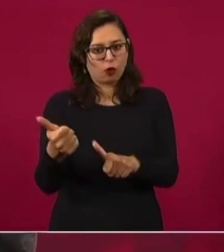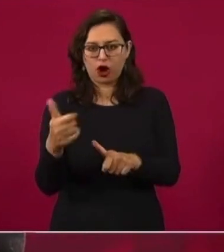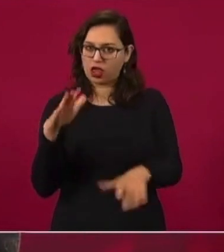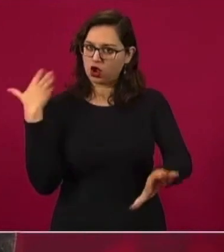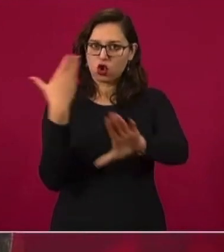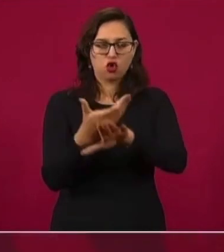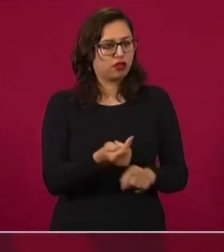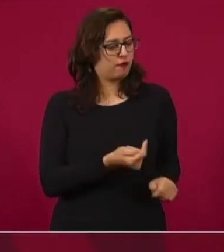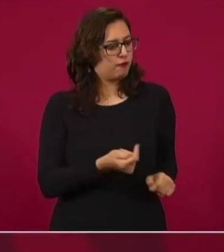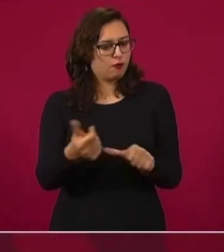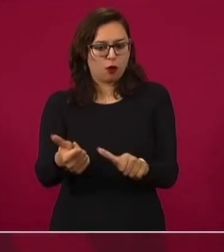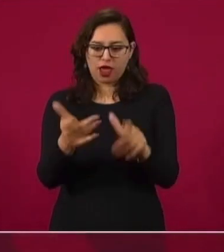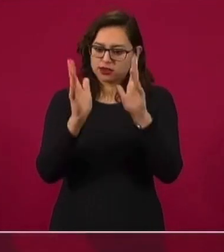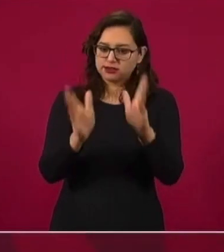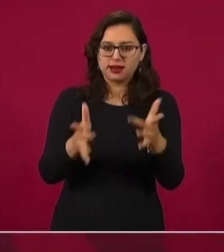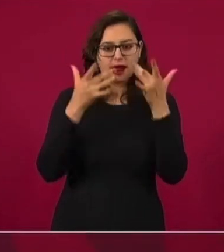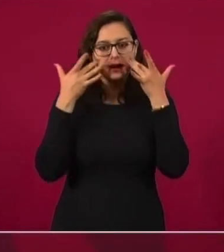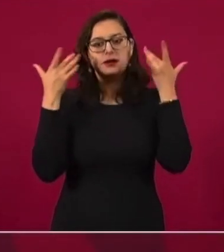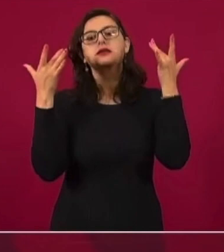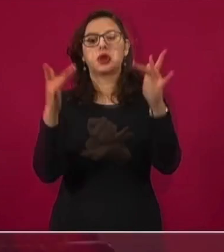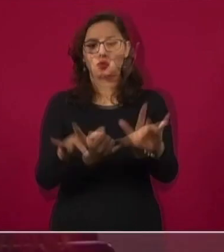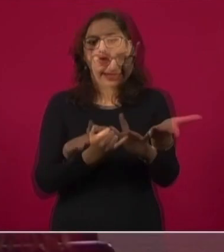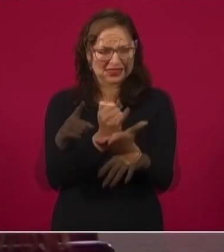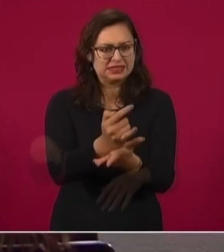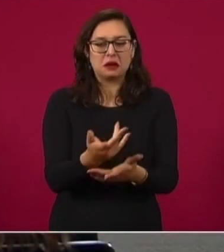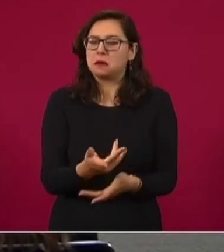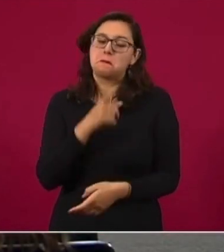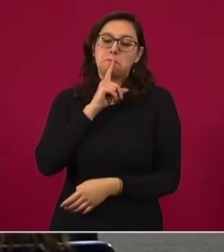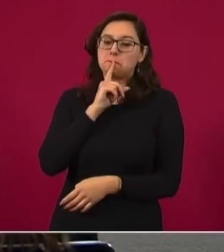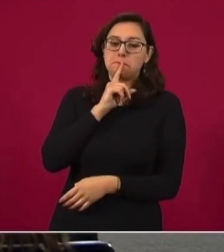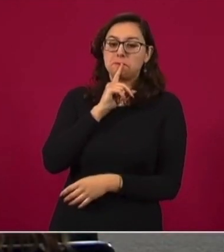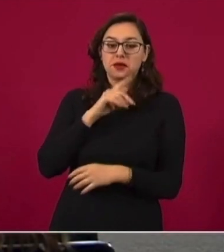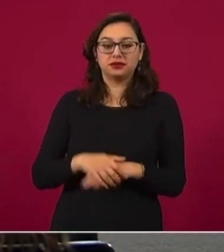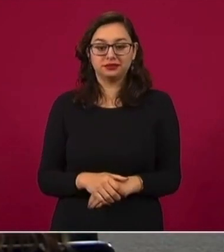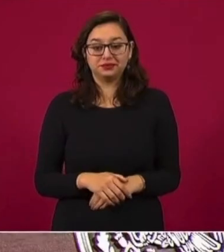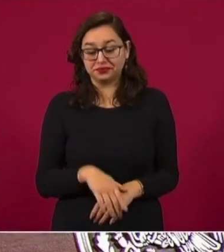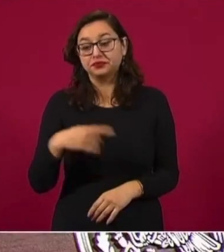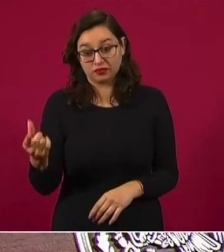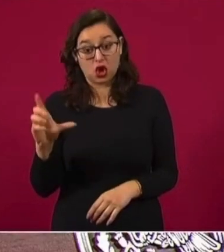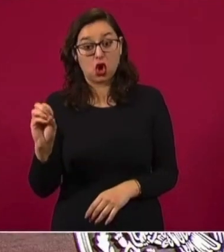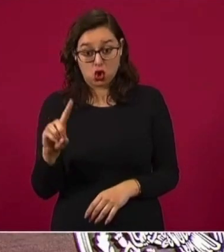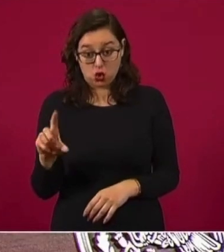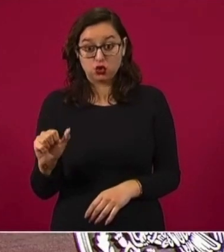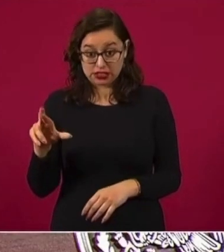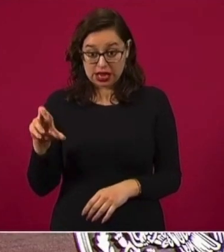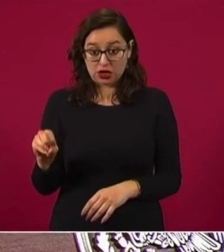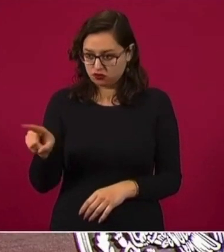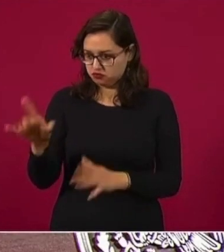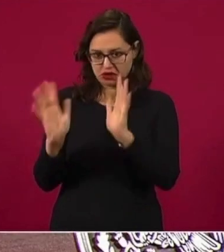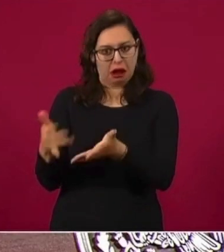del presidente. El señor ayer estaba